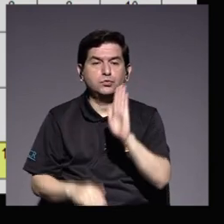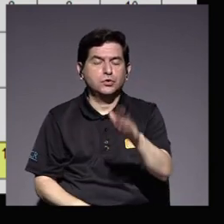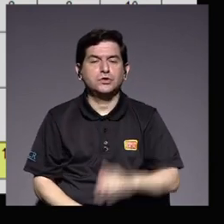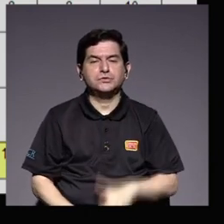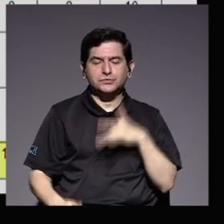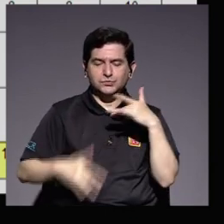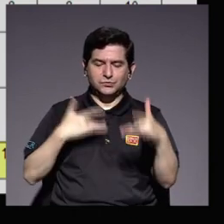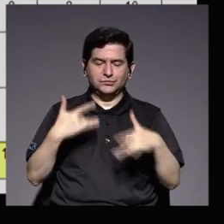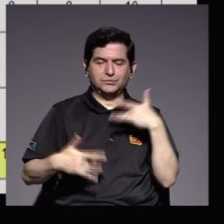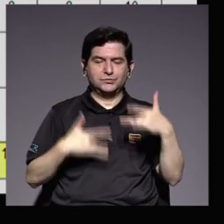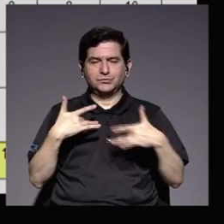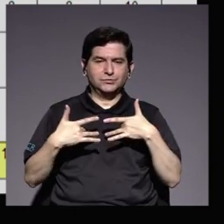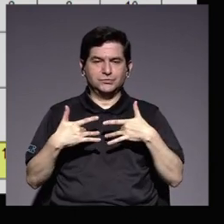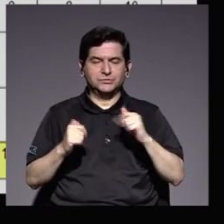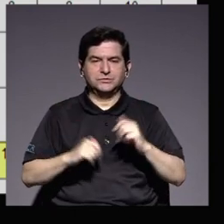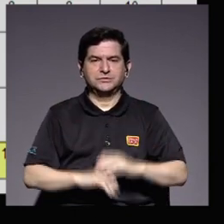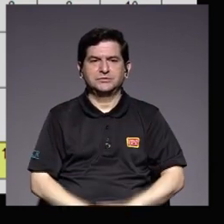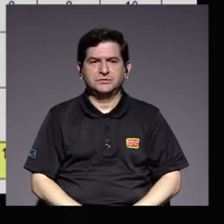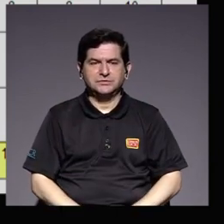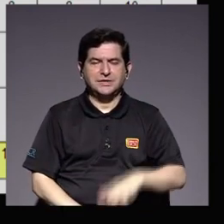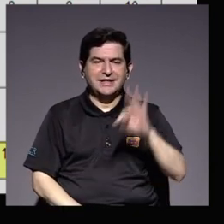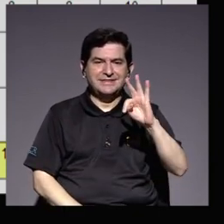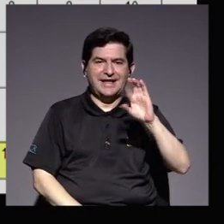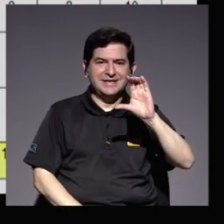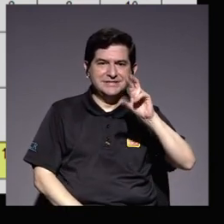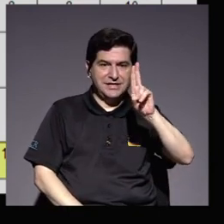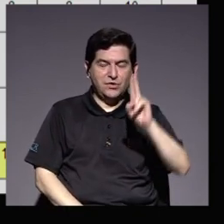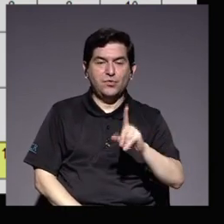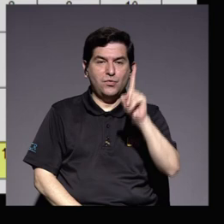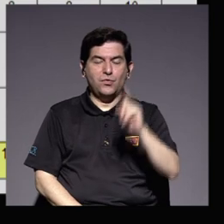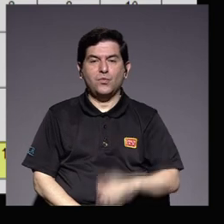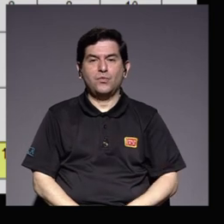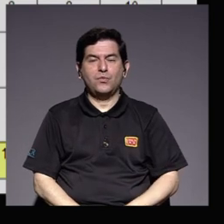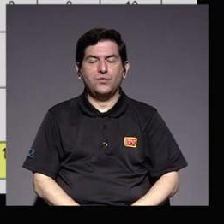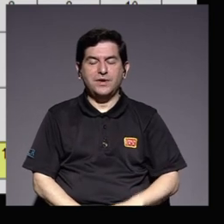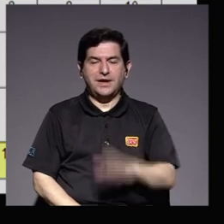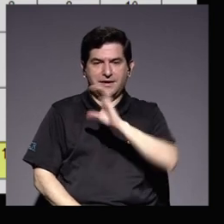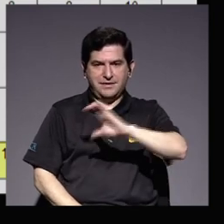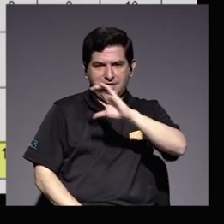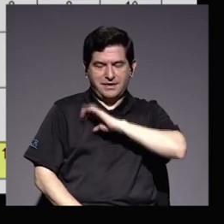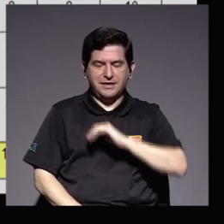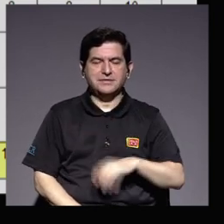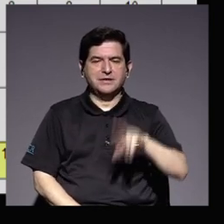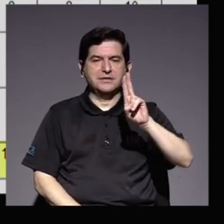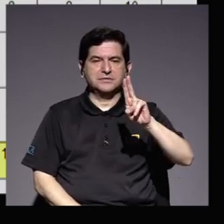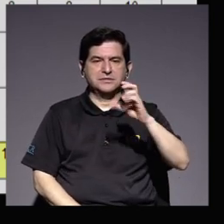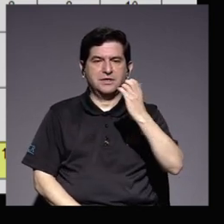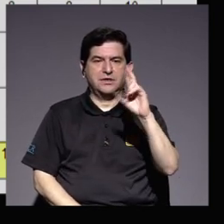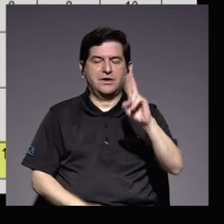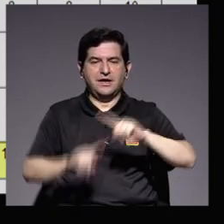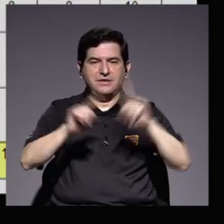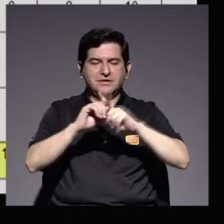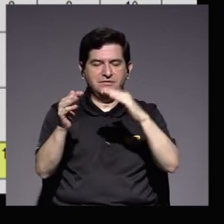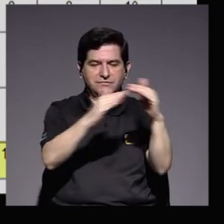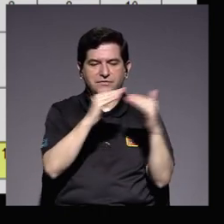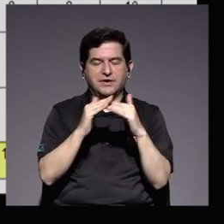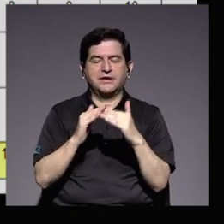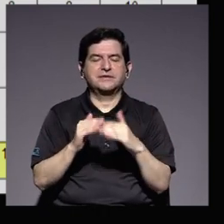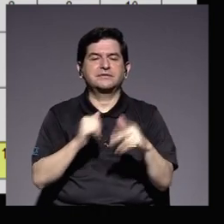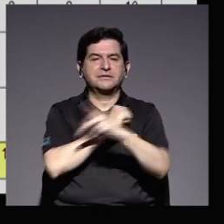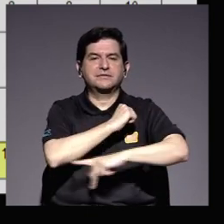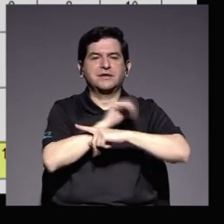sensibilidad el TCU es una de las caras con las que la UCR se presenta en muchas comunidades del país